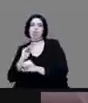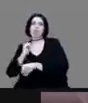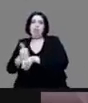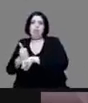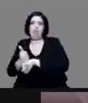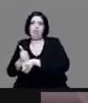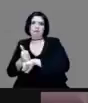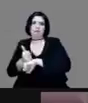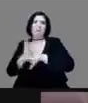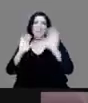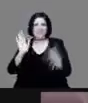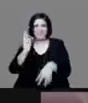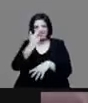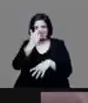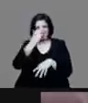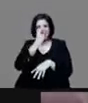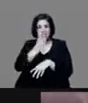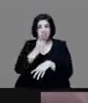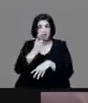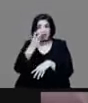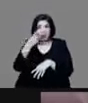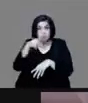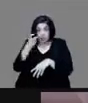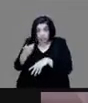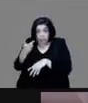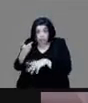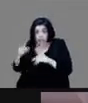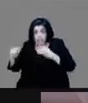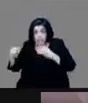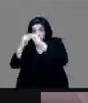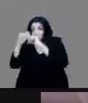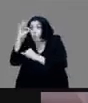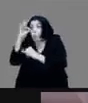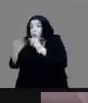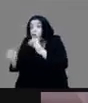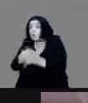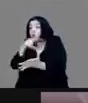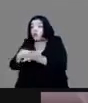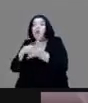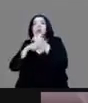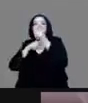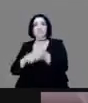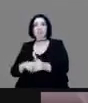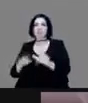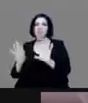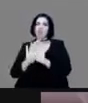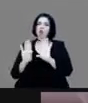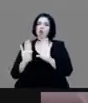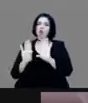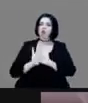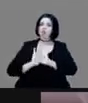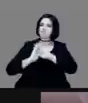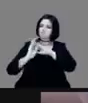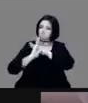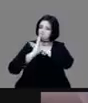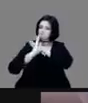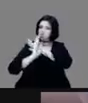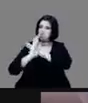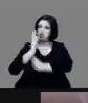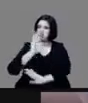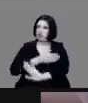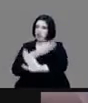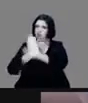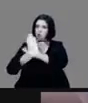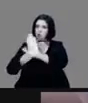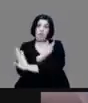ser el último lugar de la resistencia indígena mexica en contra de los españoles, ¿no? Y yo creo